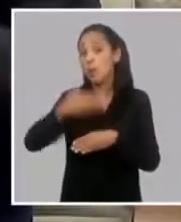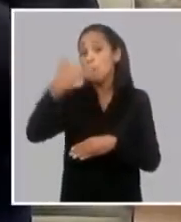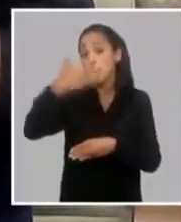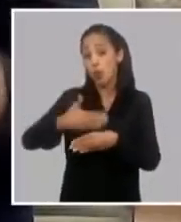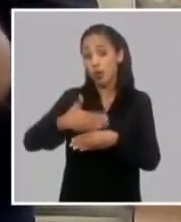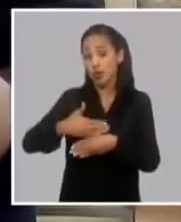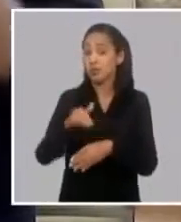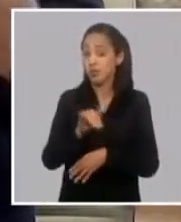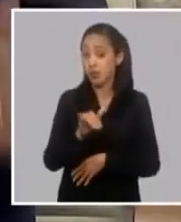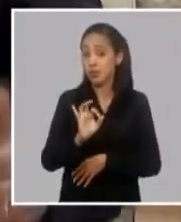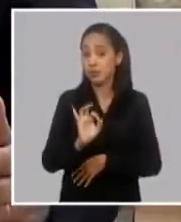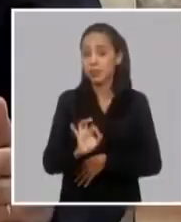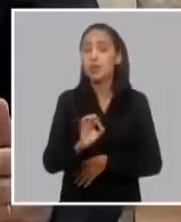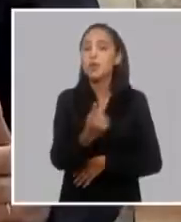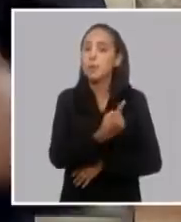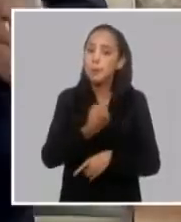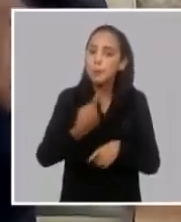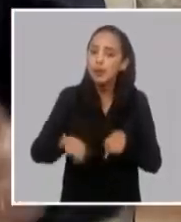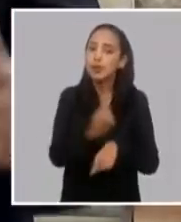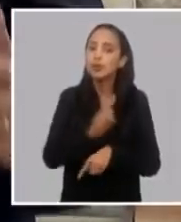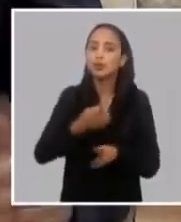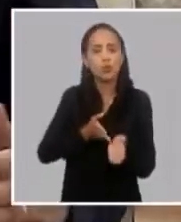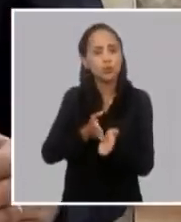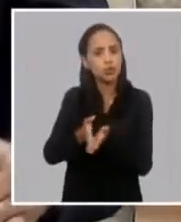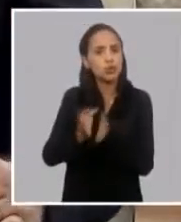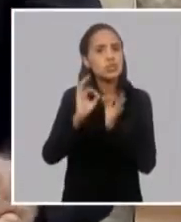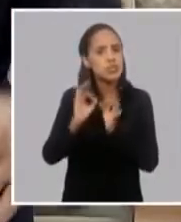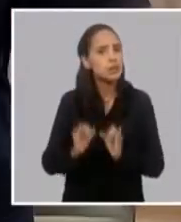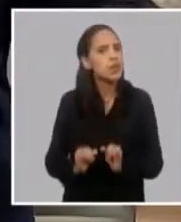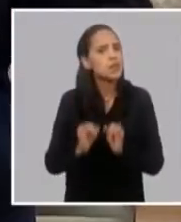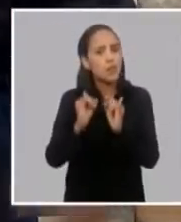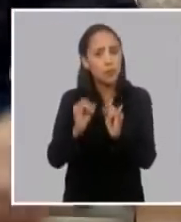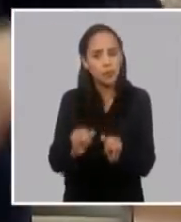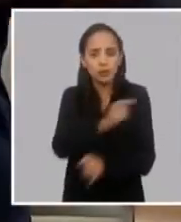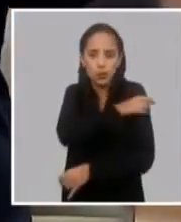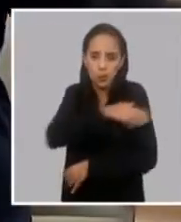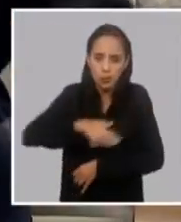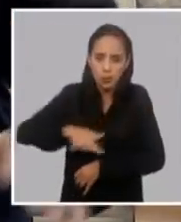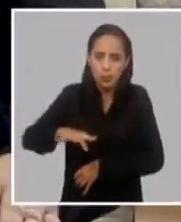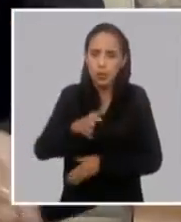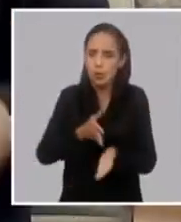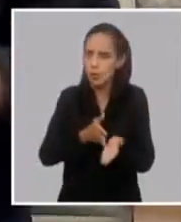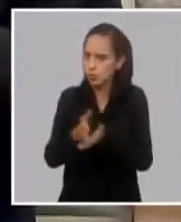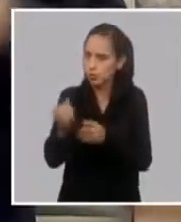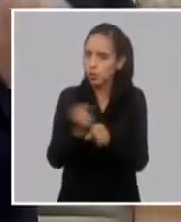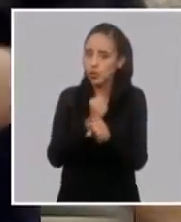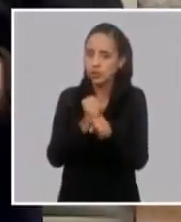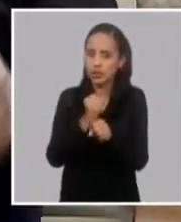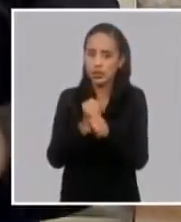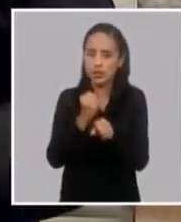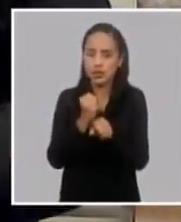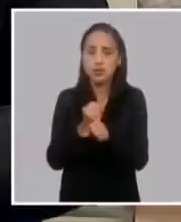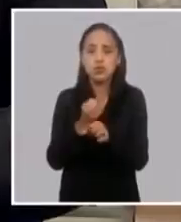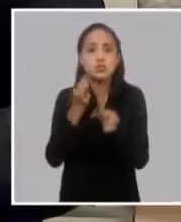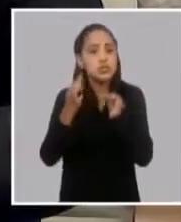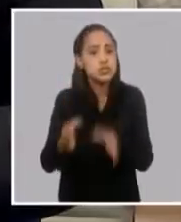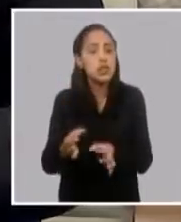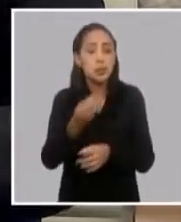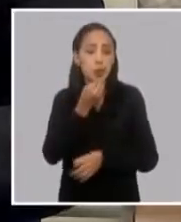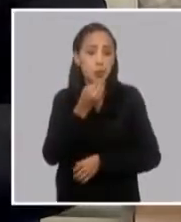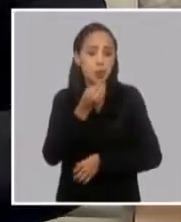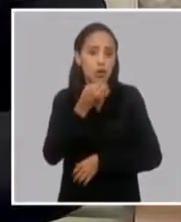detalle y también vamos a continuar manteniendo informada a diario la población por los diferentes medios, cada vez que exista